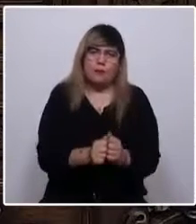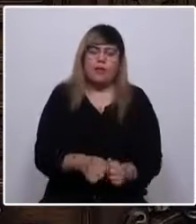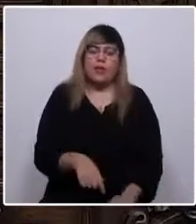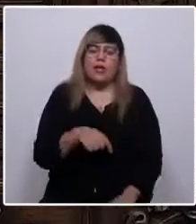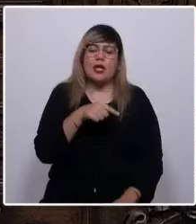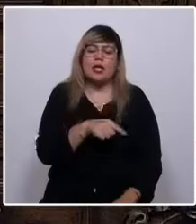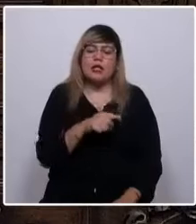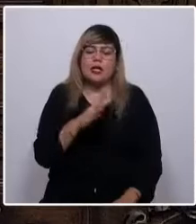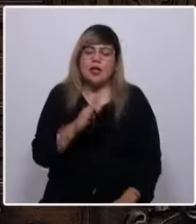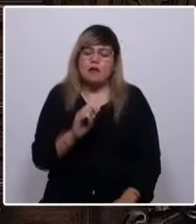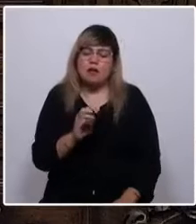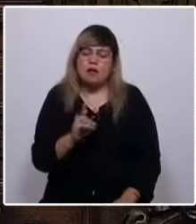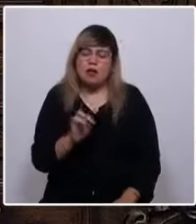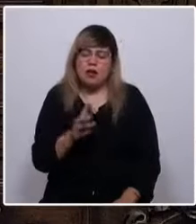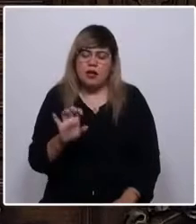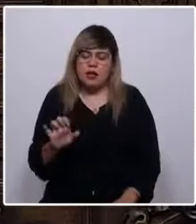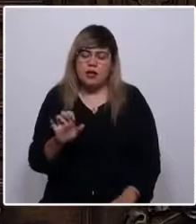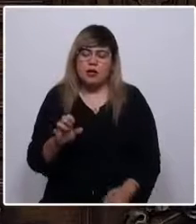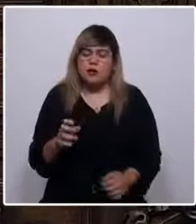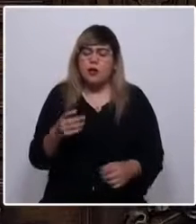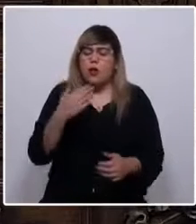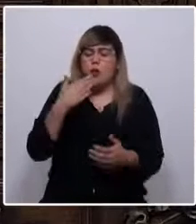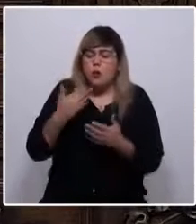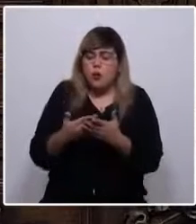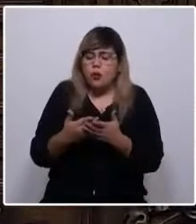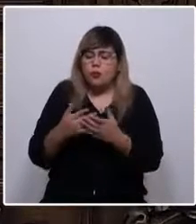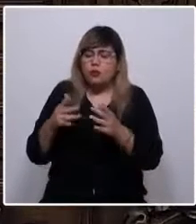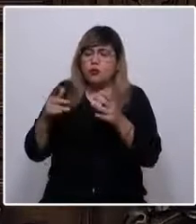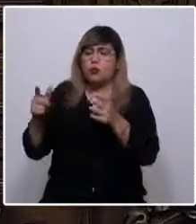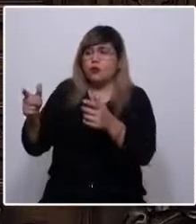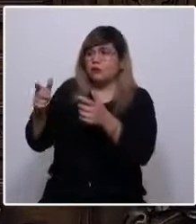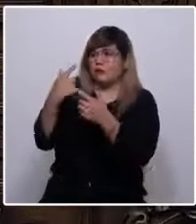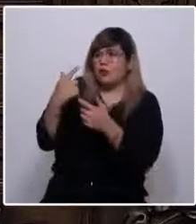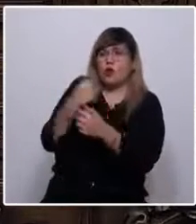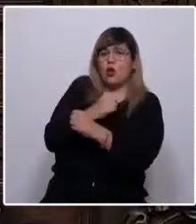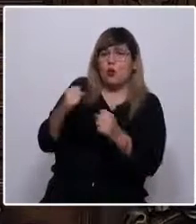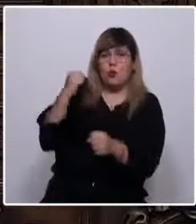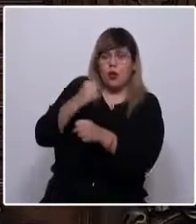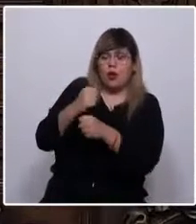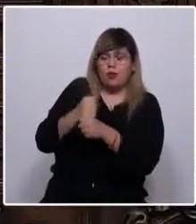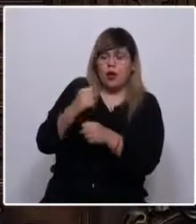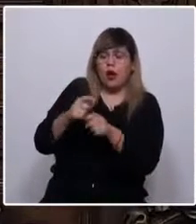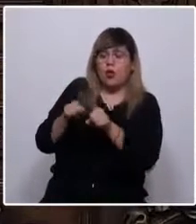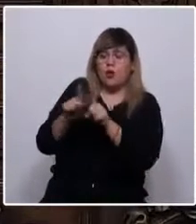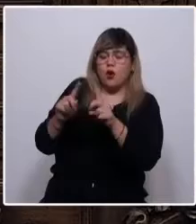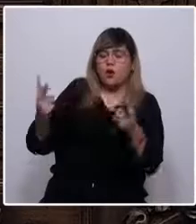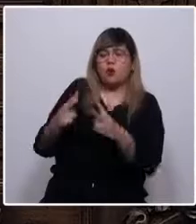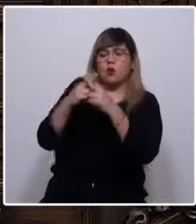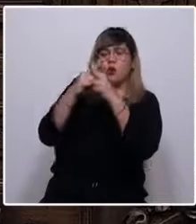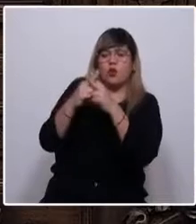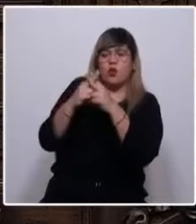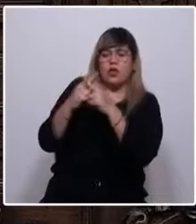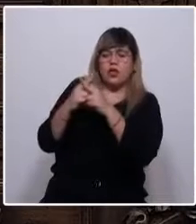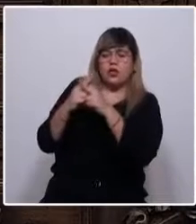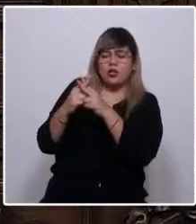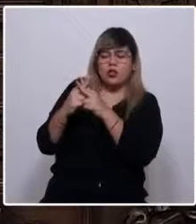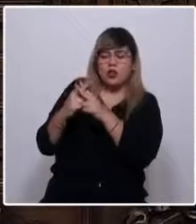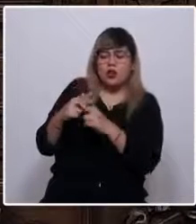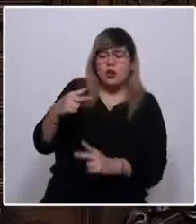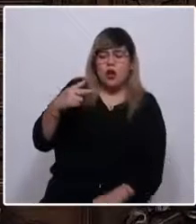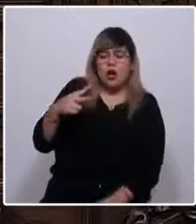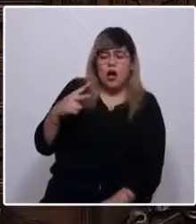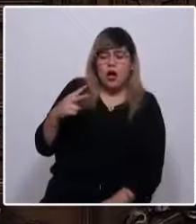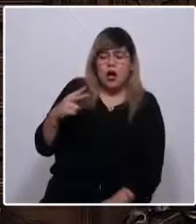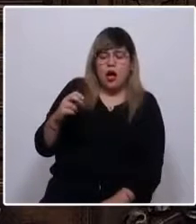barbarie, envejecer sirviendo que apoltronarme en vanidad, implicarme construyendo que ser un soberbio balconero, gastarme en